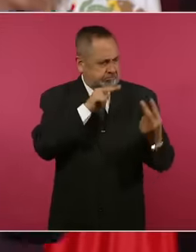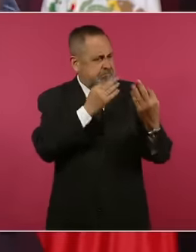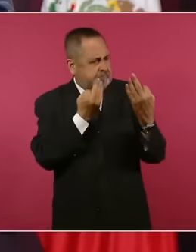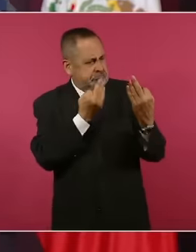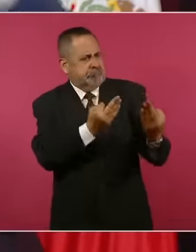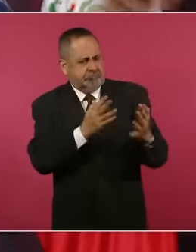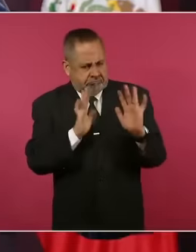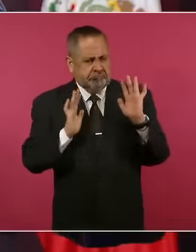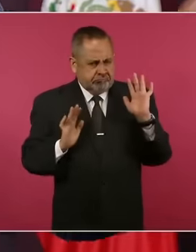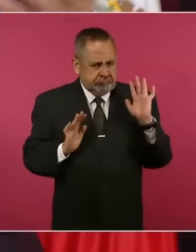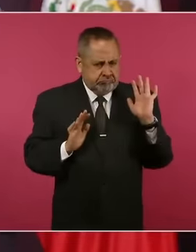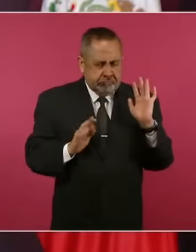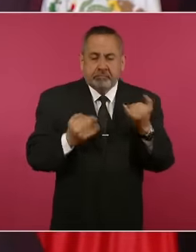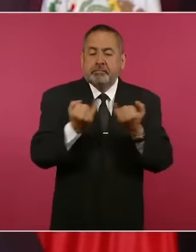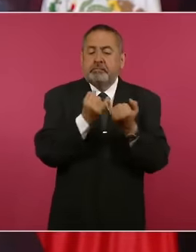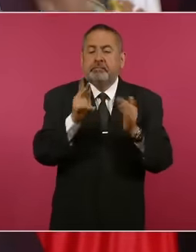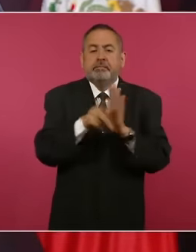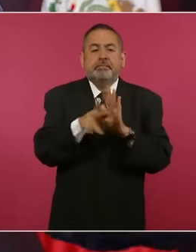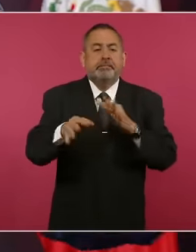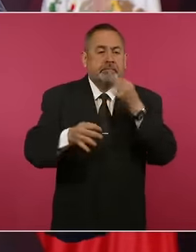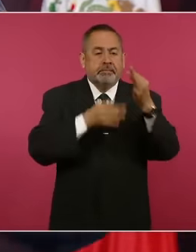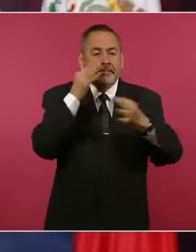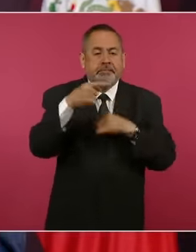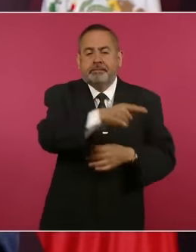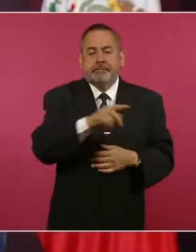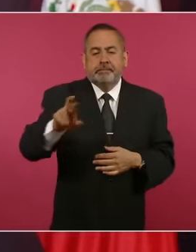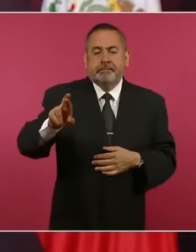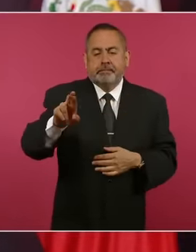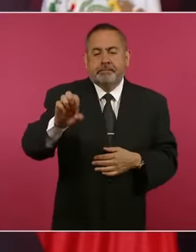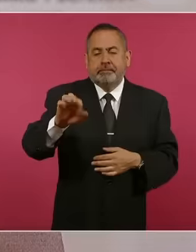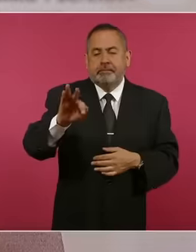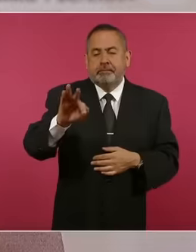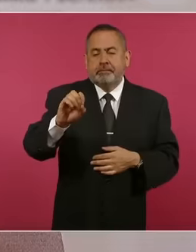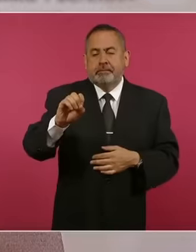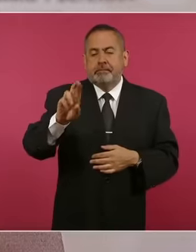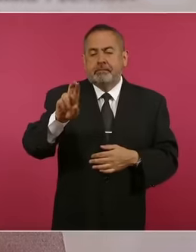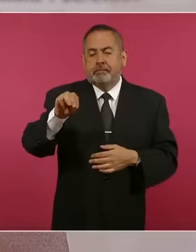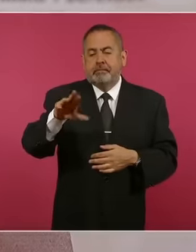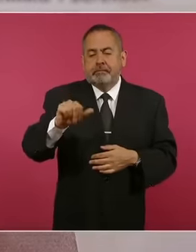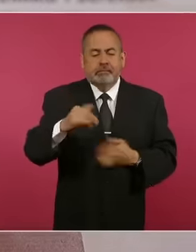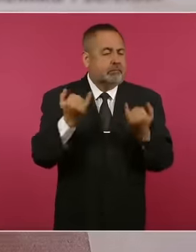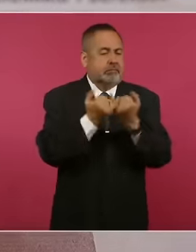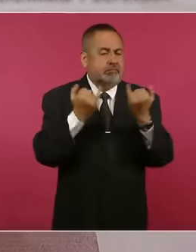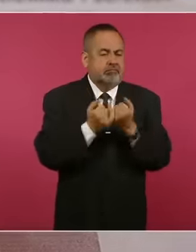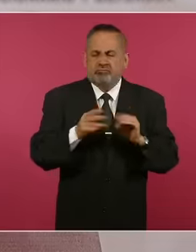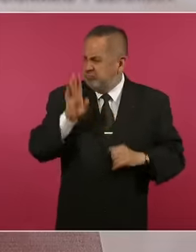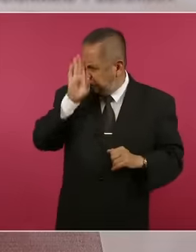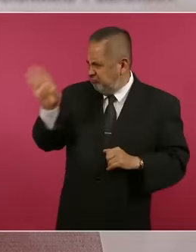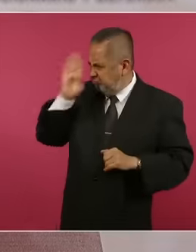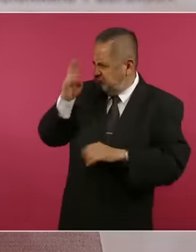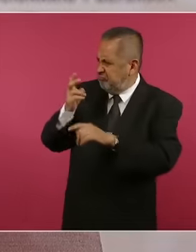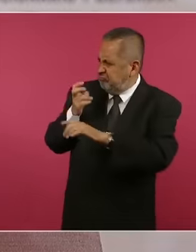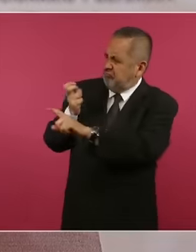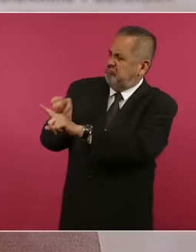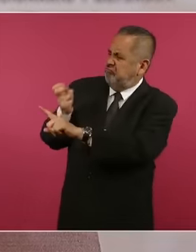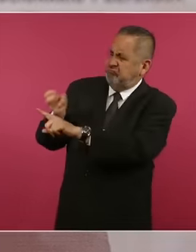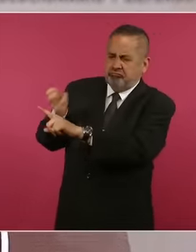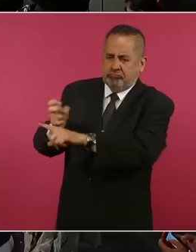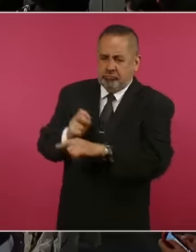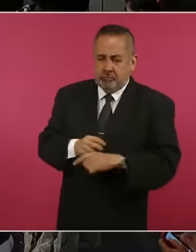dice el Reforma, pues ya se